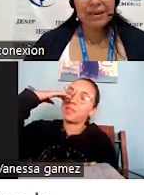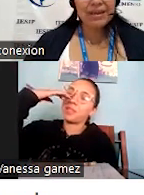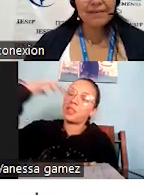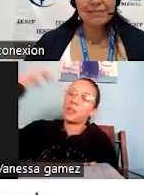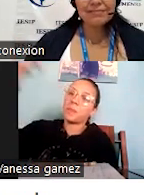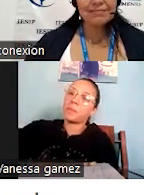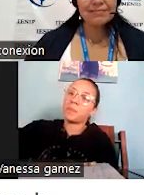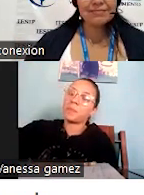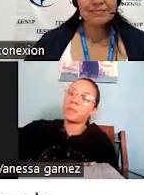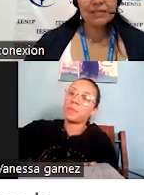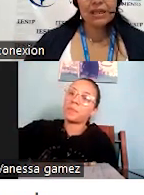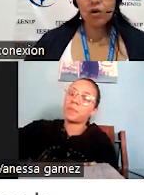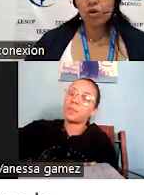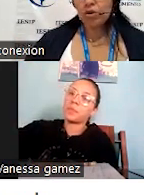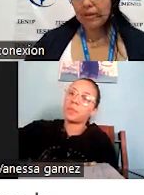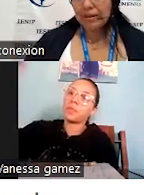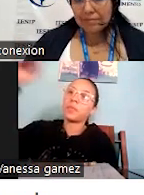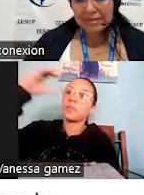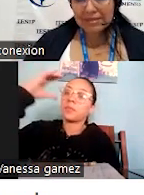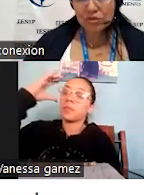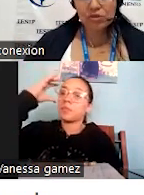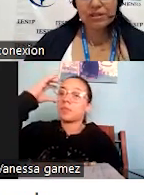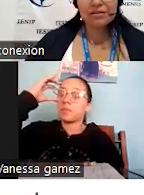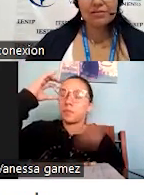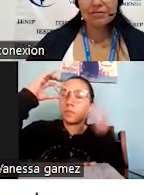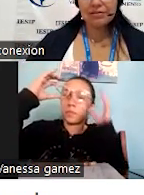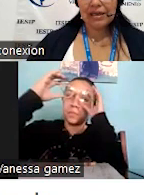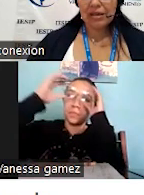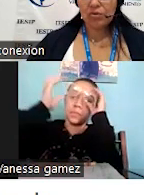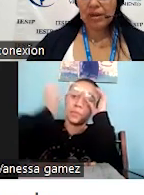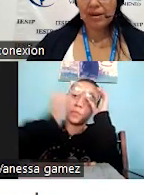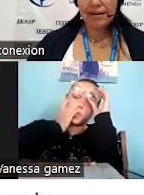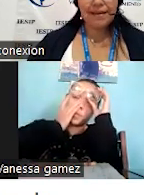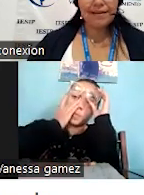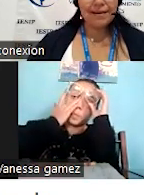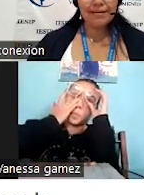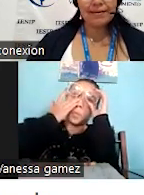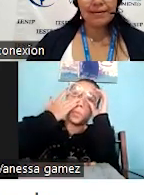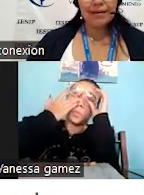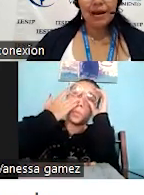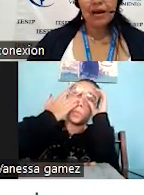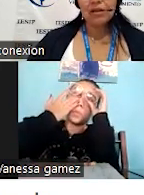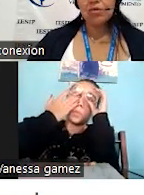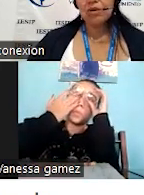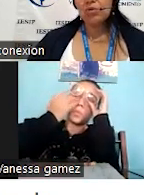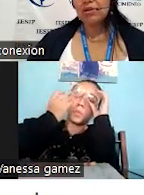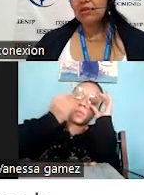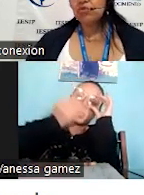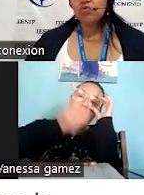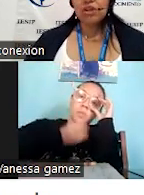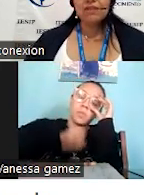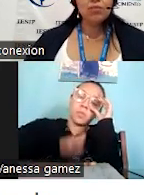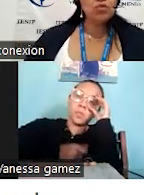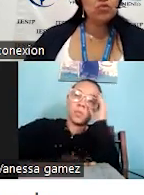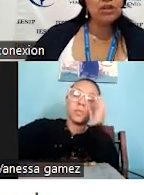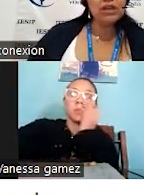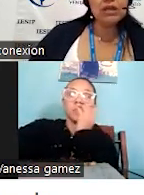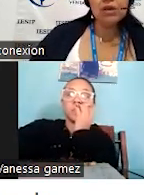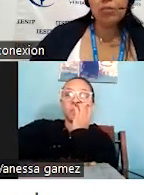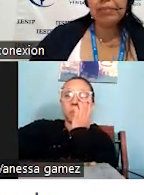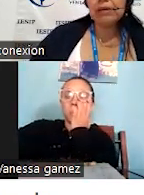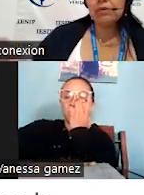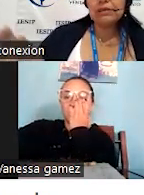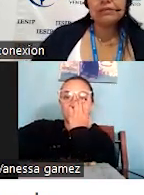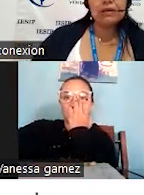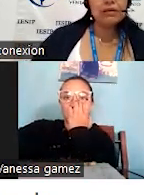Ahí aparece. Y en Colombia pasa mucho eso. Ahí tú ves la reseña. Ay, no, el hotel es sucesísimo, no sé